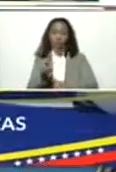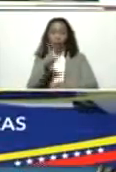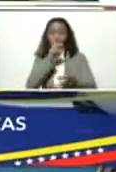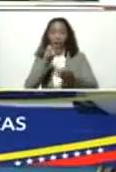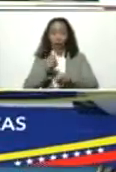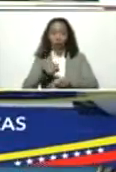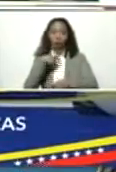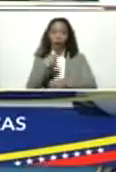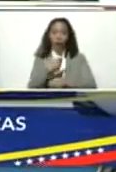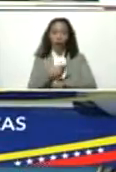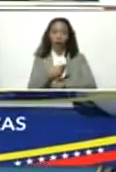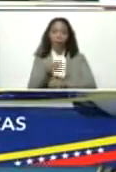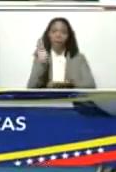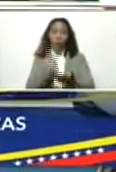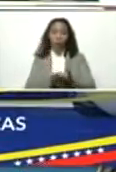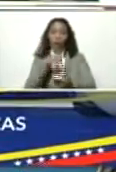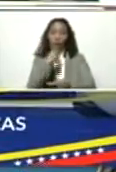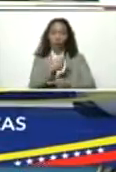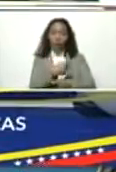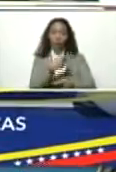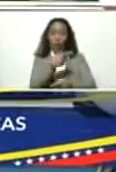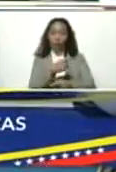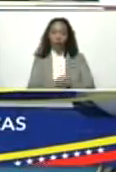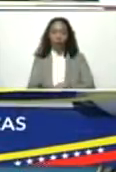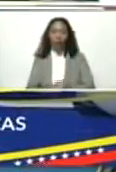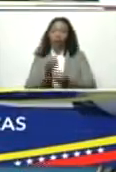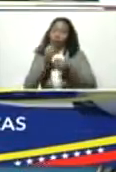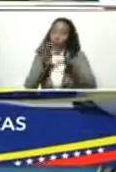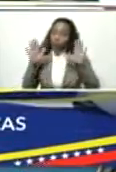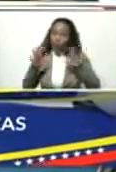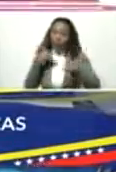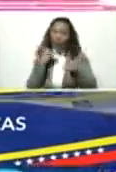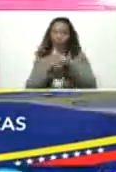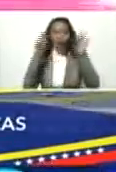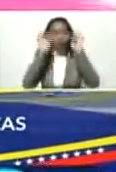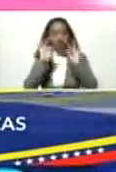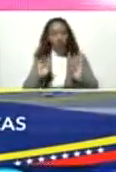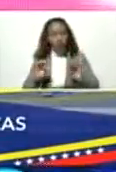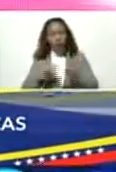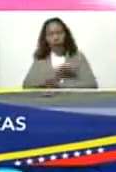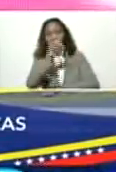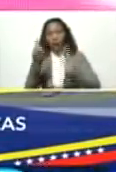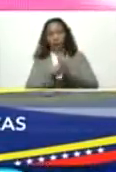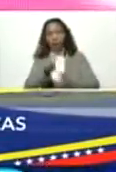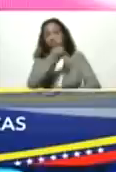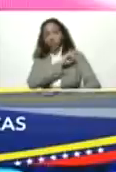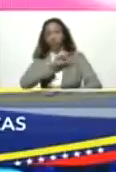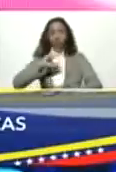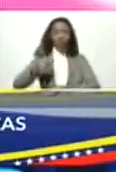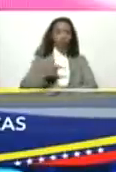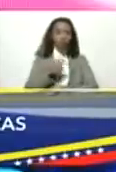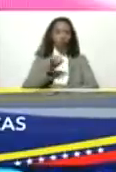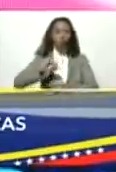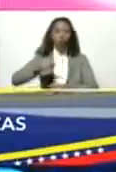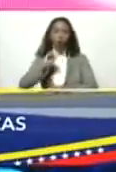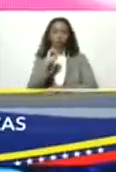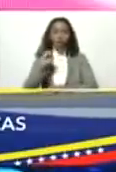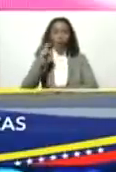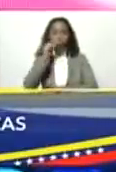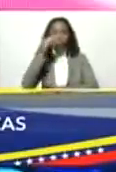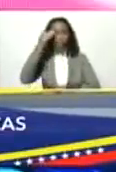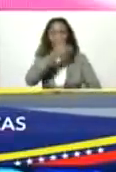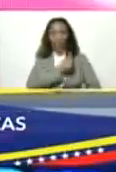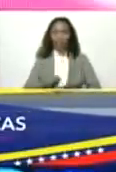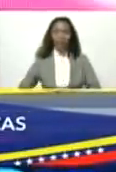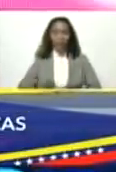meterle su platica también bueno igualmente el general de división José Vicente Ramírez presidente